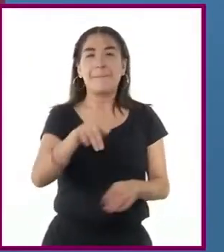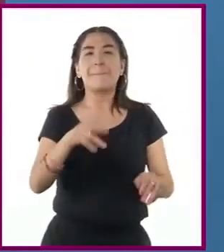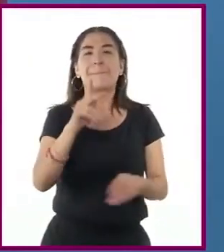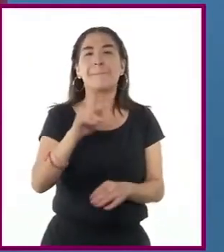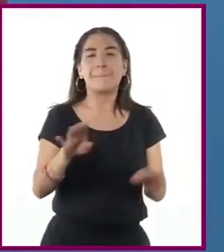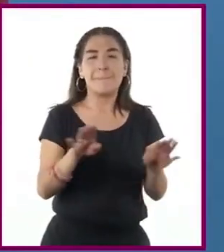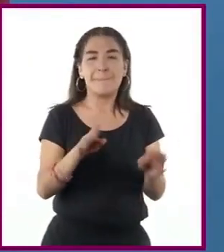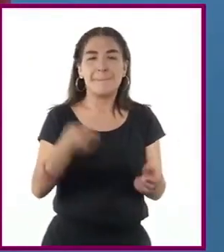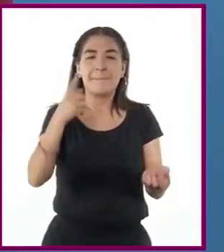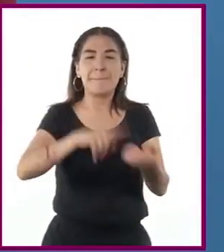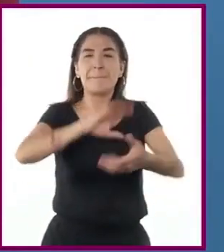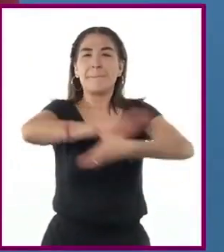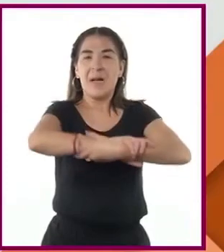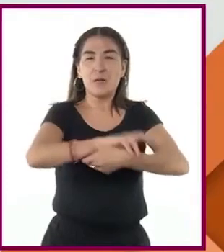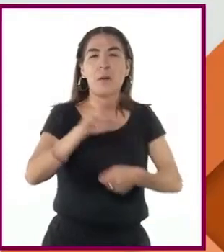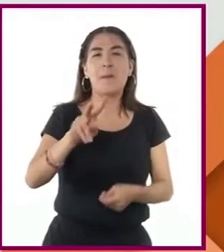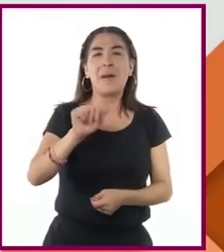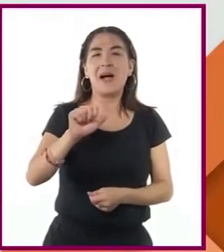en 1955.